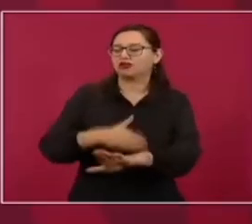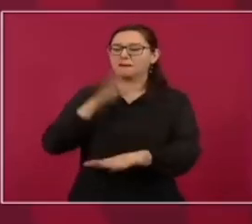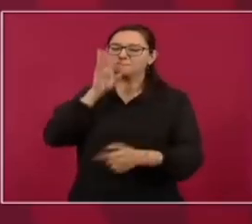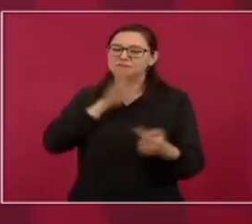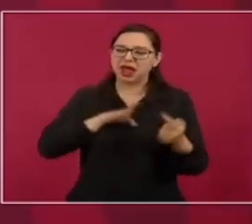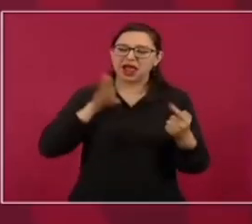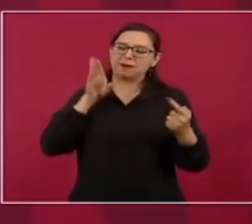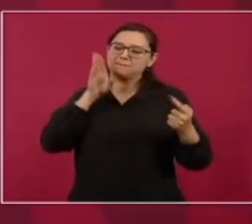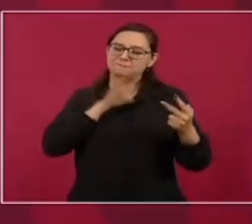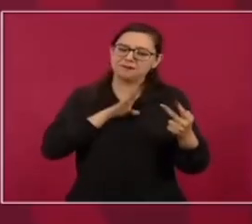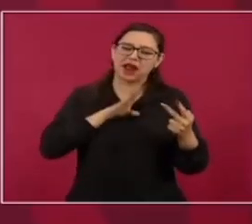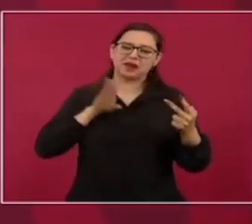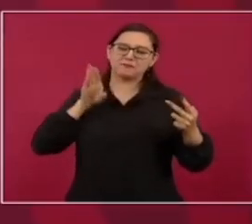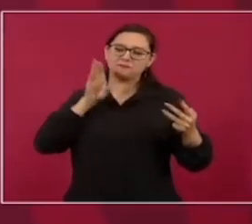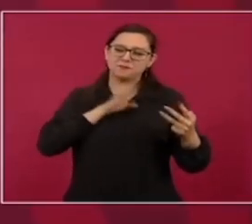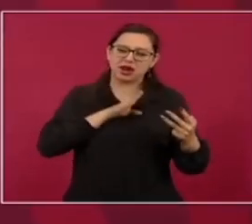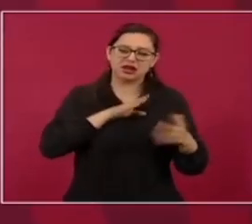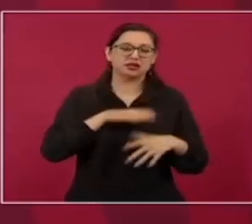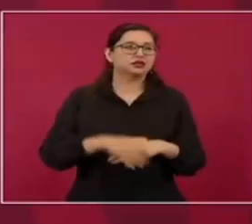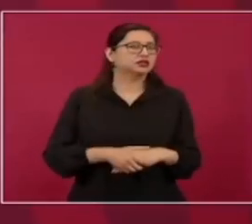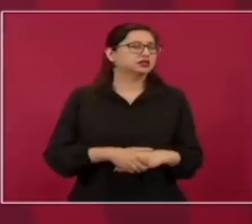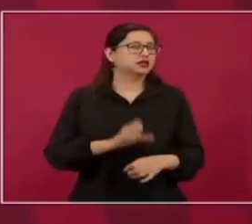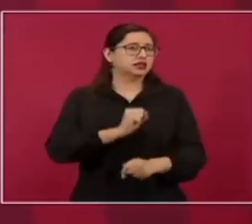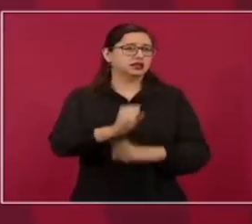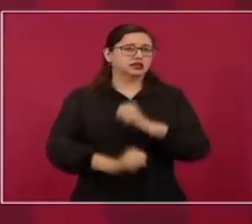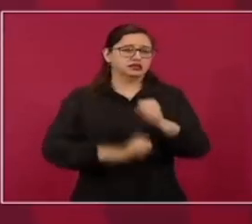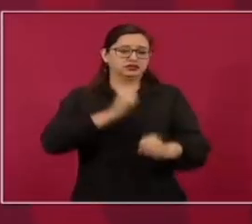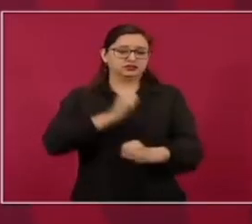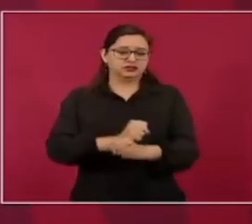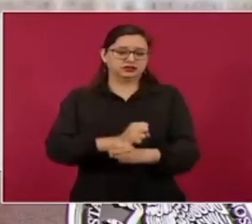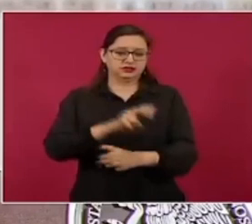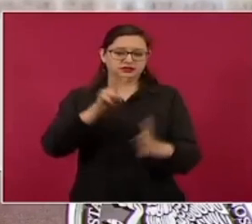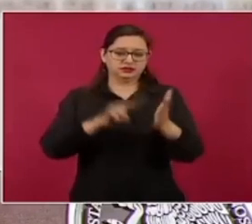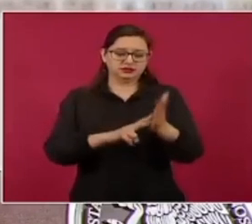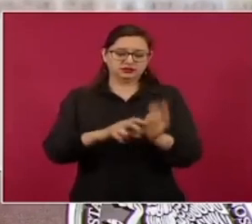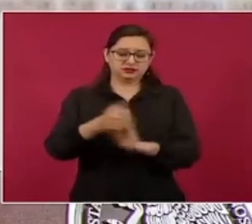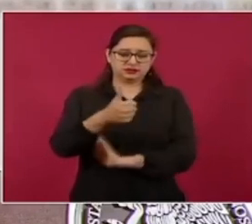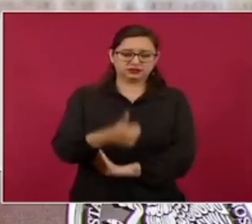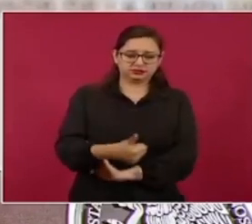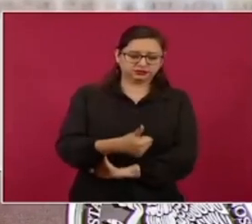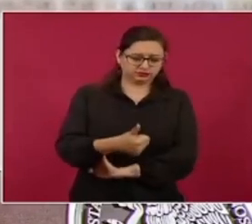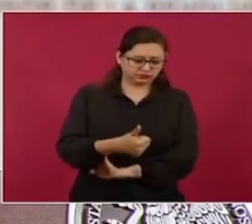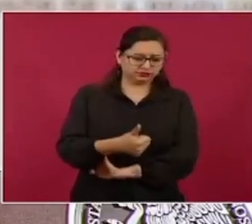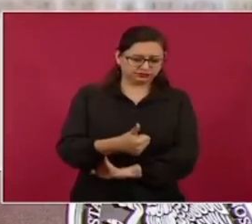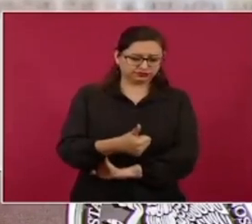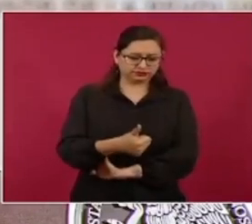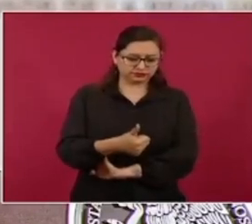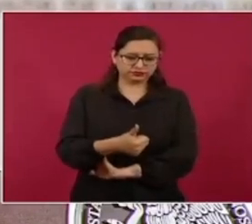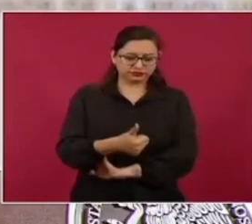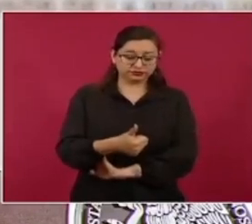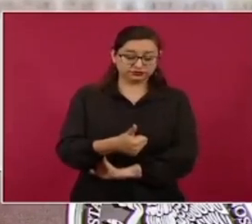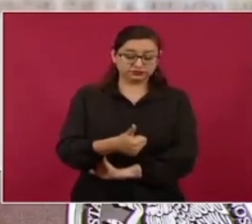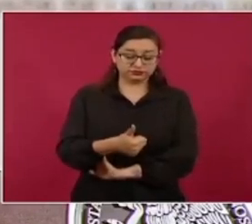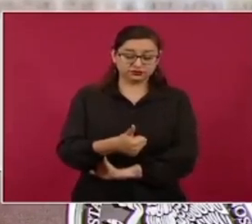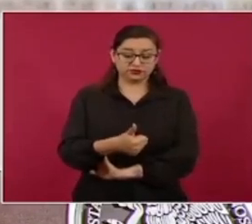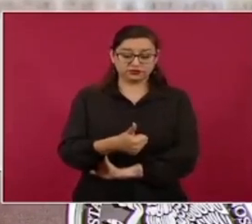en el 2006, ya lleva